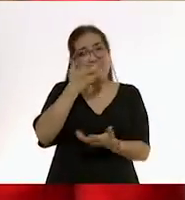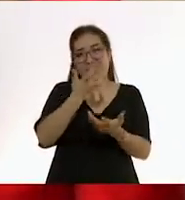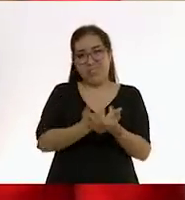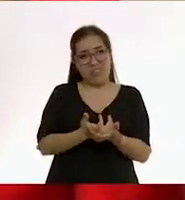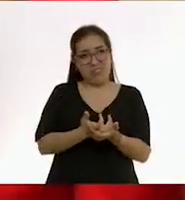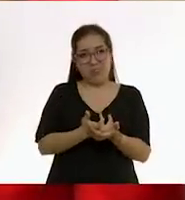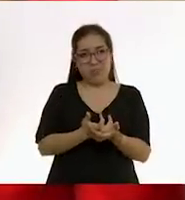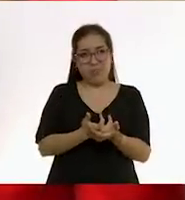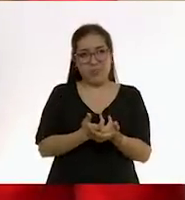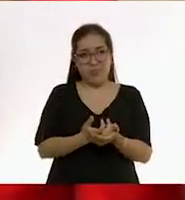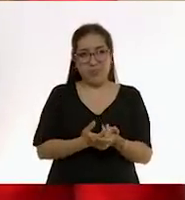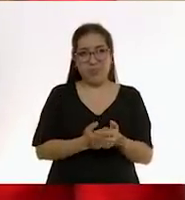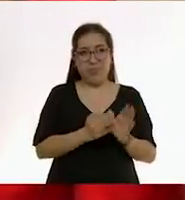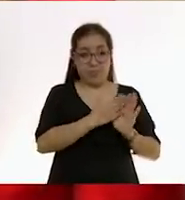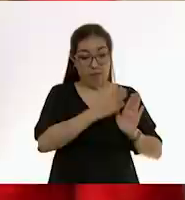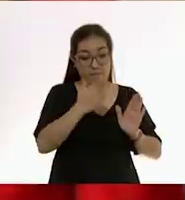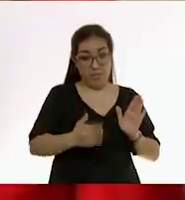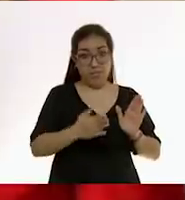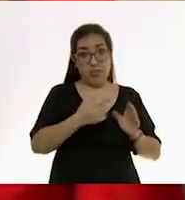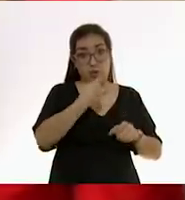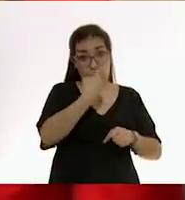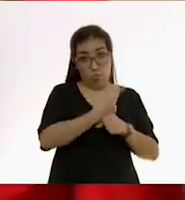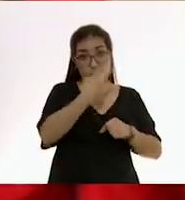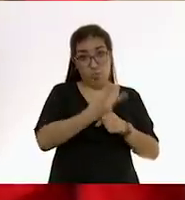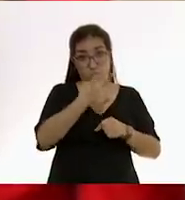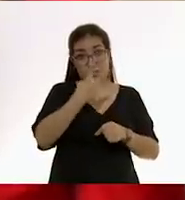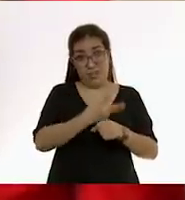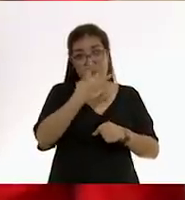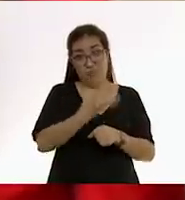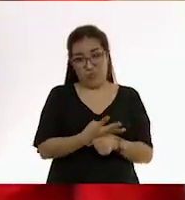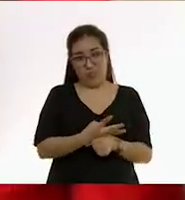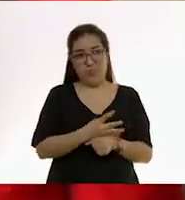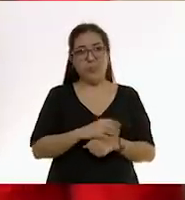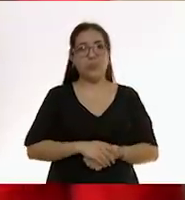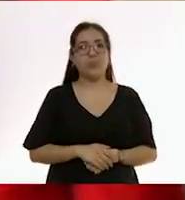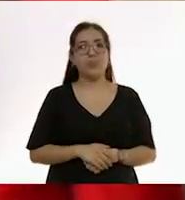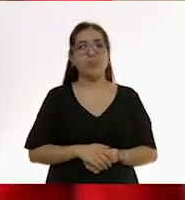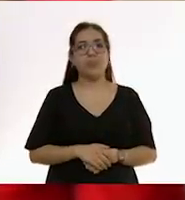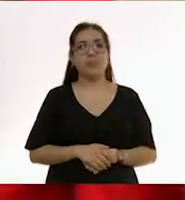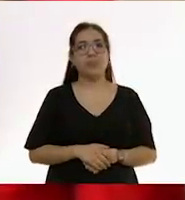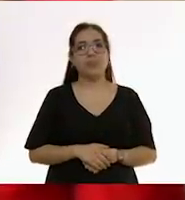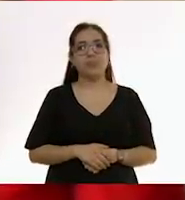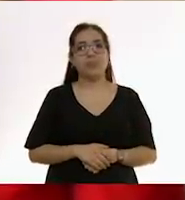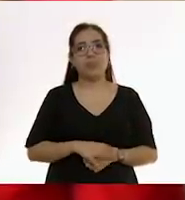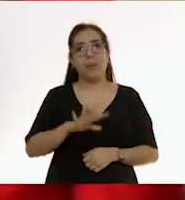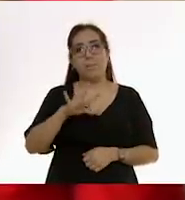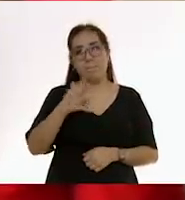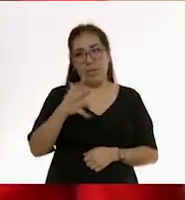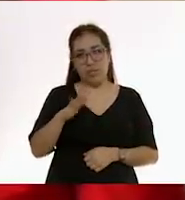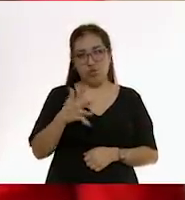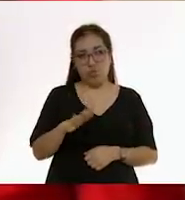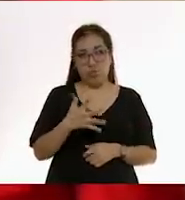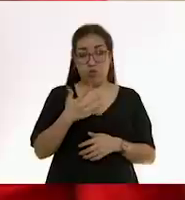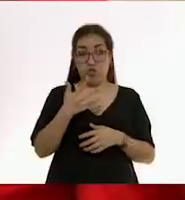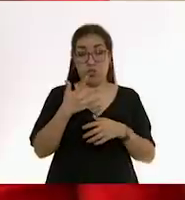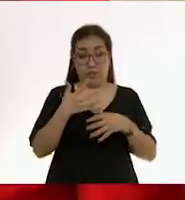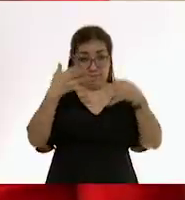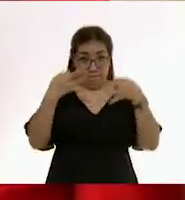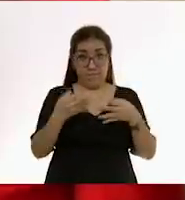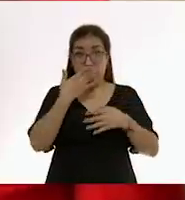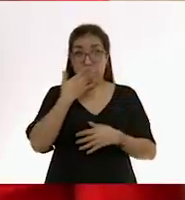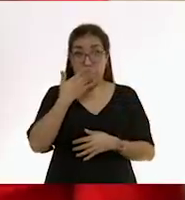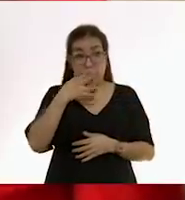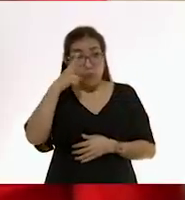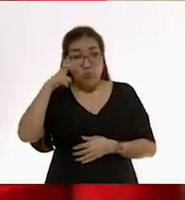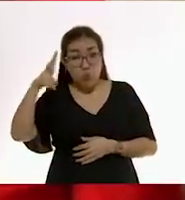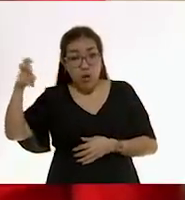tenemos la fase uno, la fase dos, la fase tres, la fase cuatro, diez o quince minutos de sueño REM, el sueño en el que tiene